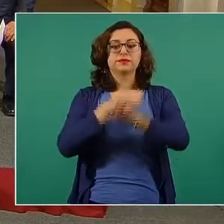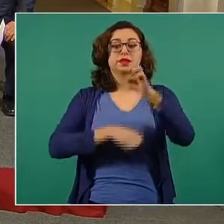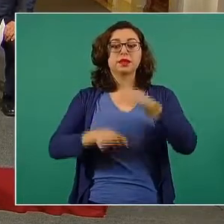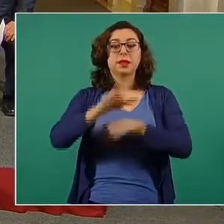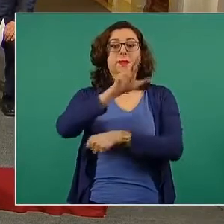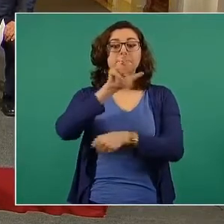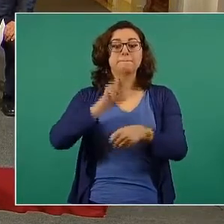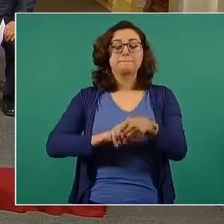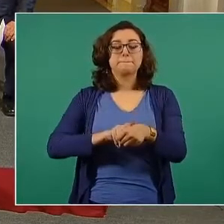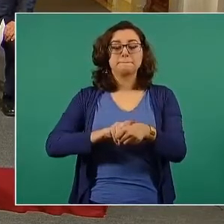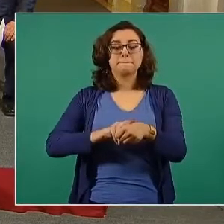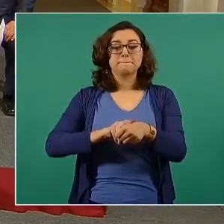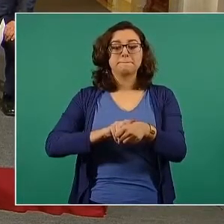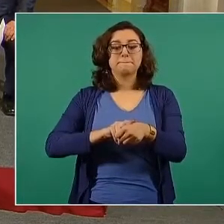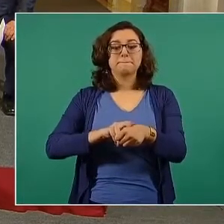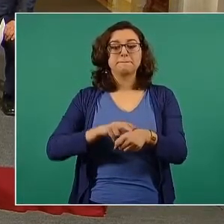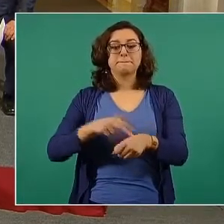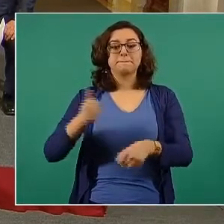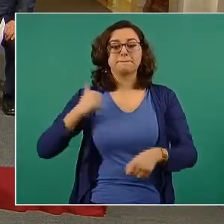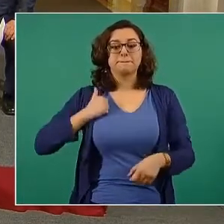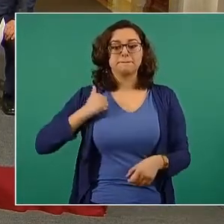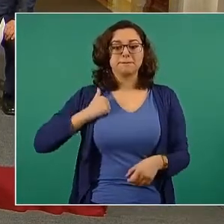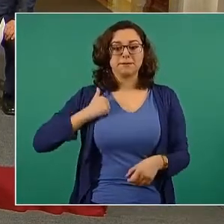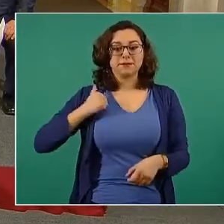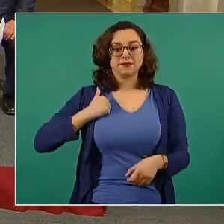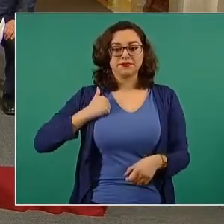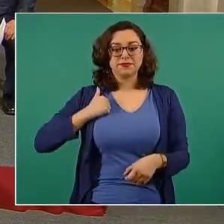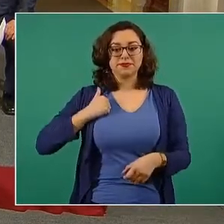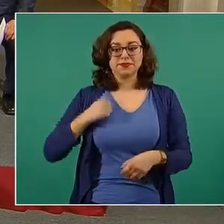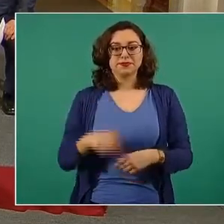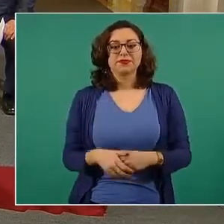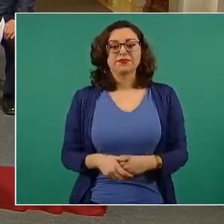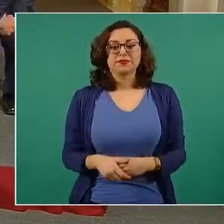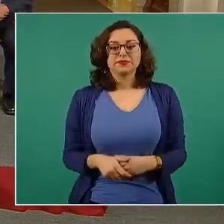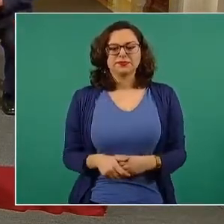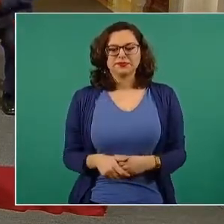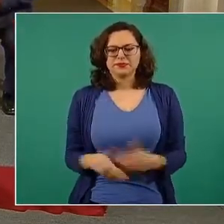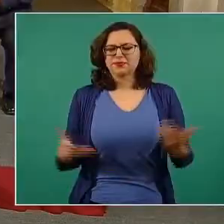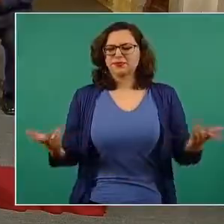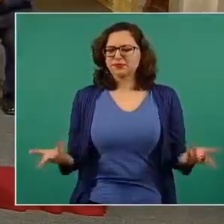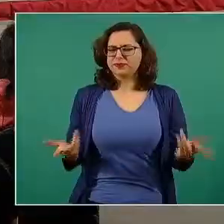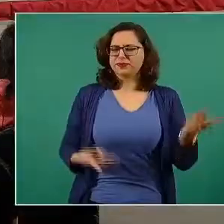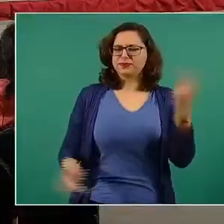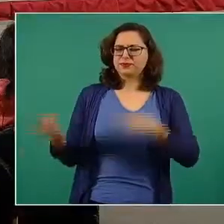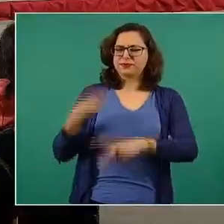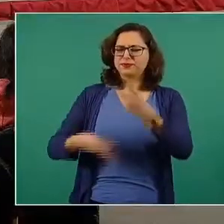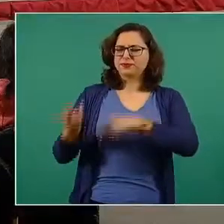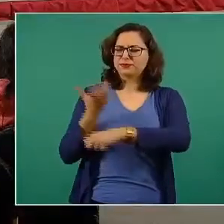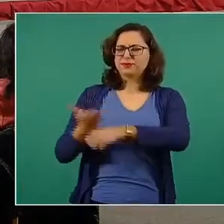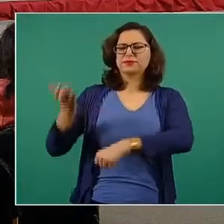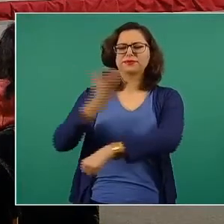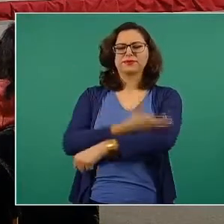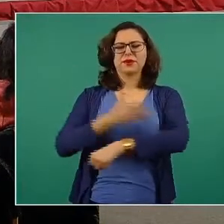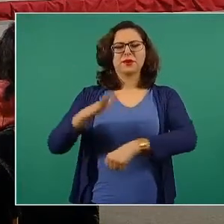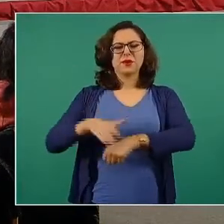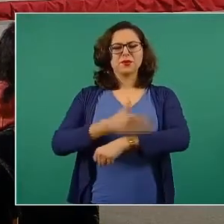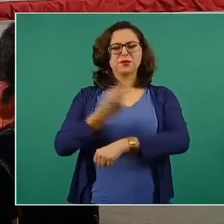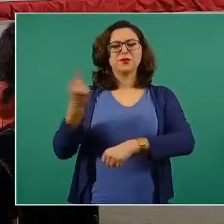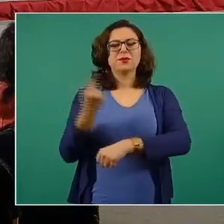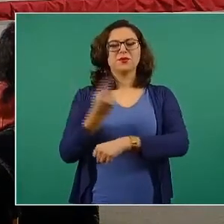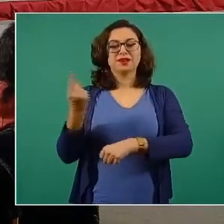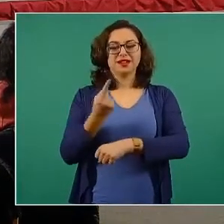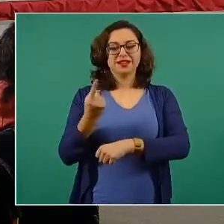Canadá, porque las empresas que